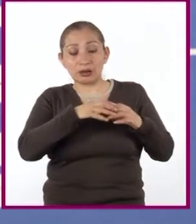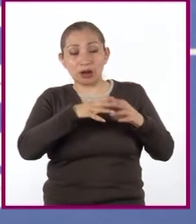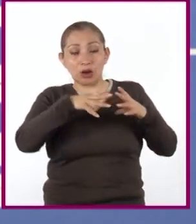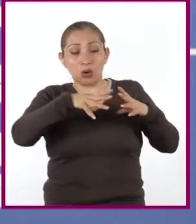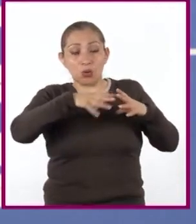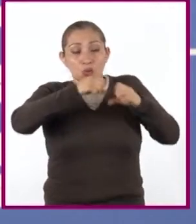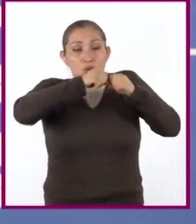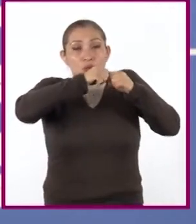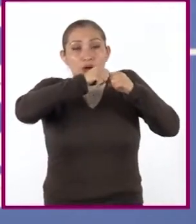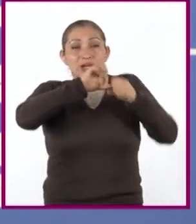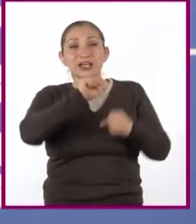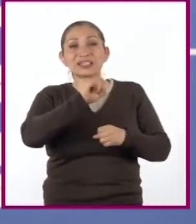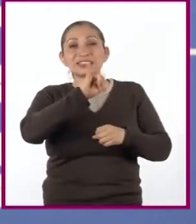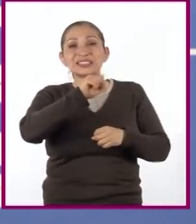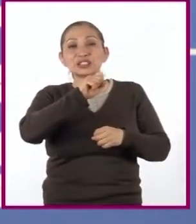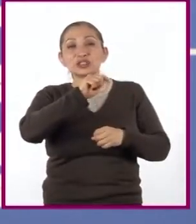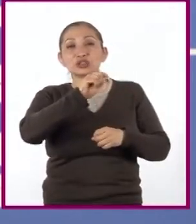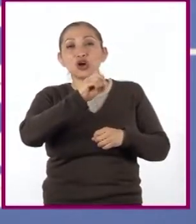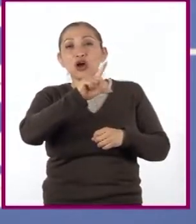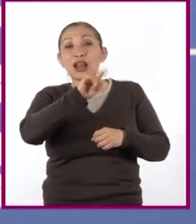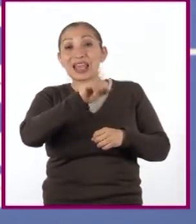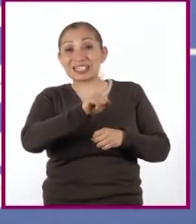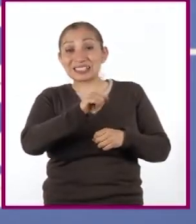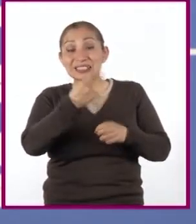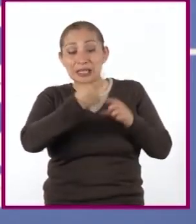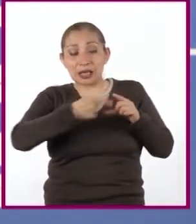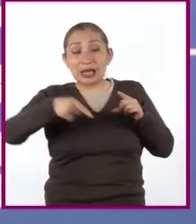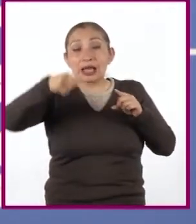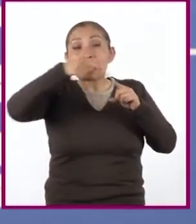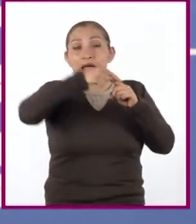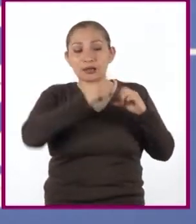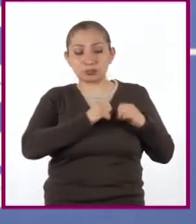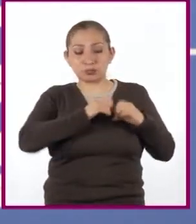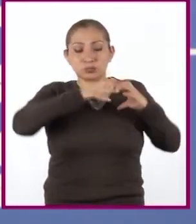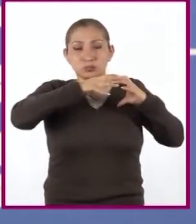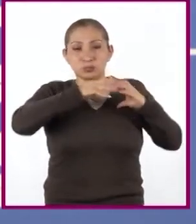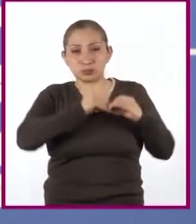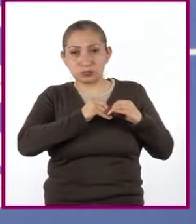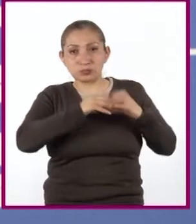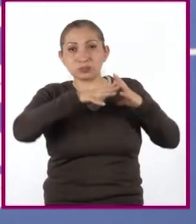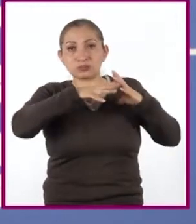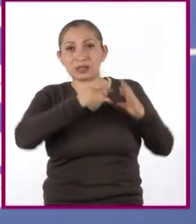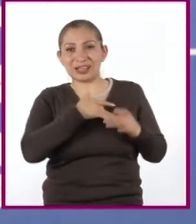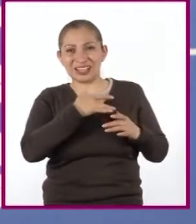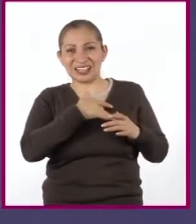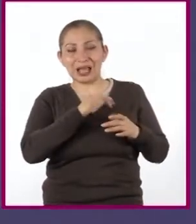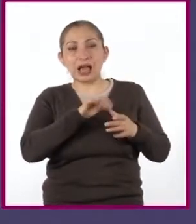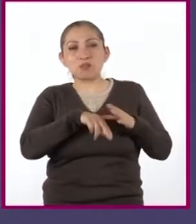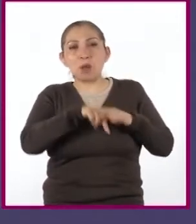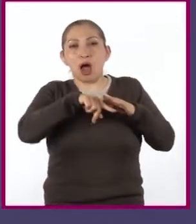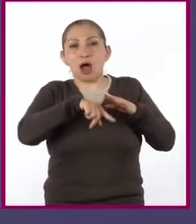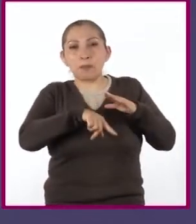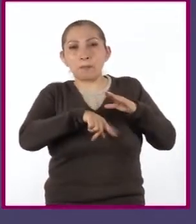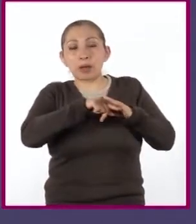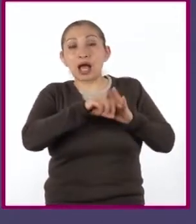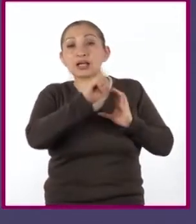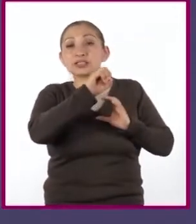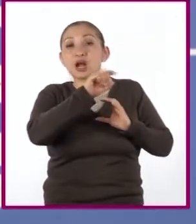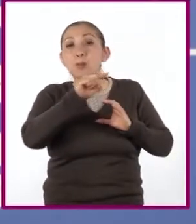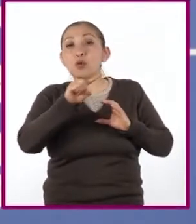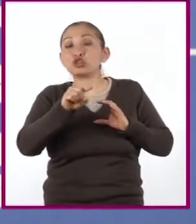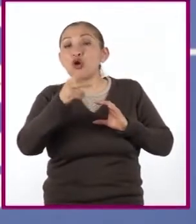contracción, sístoles. El ciclo cardíaco, lo que conocemos como latido, dura 0